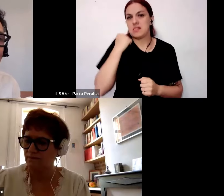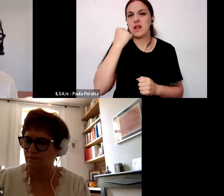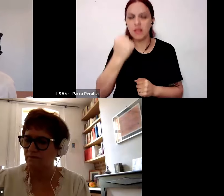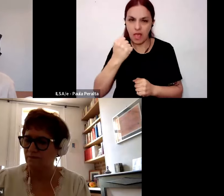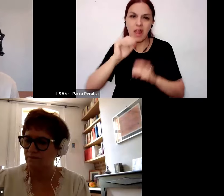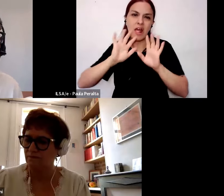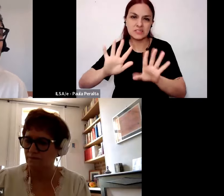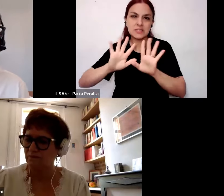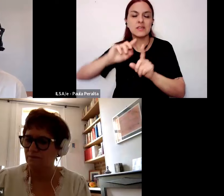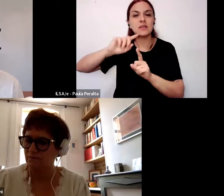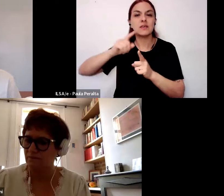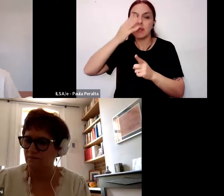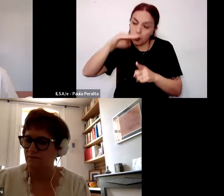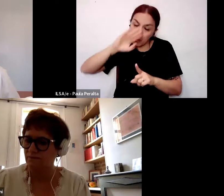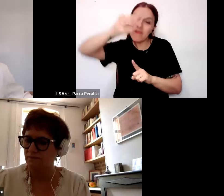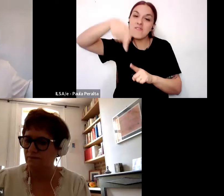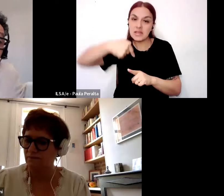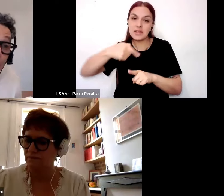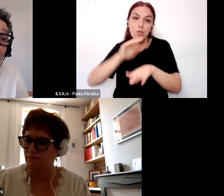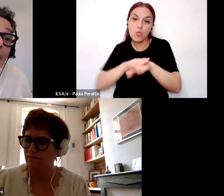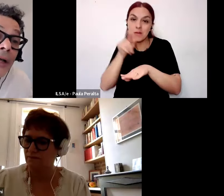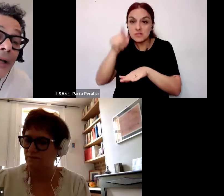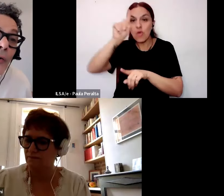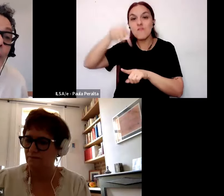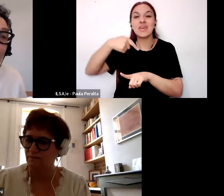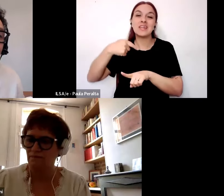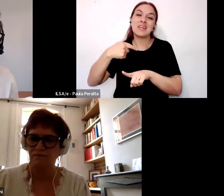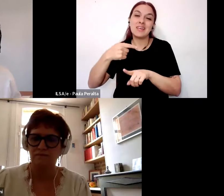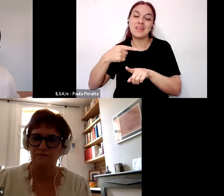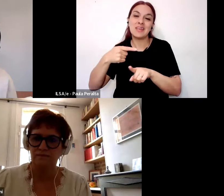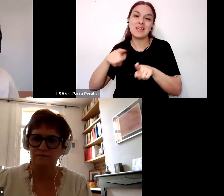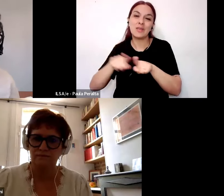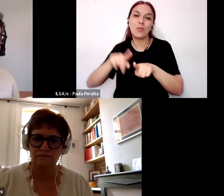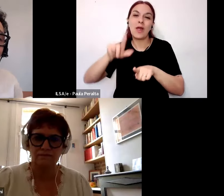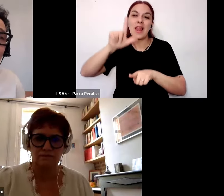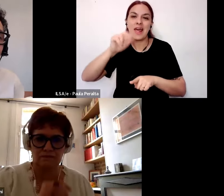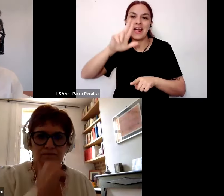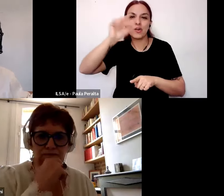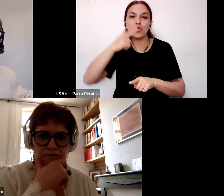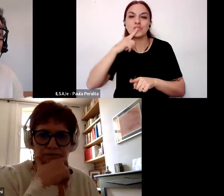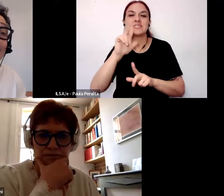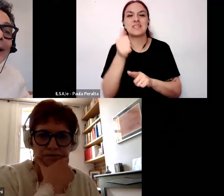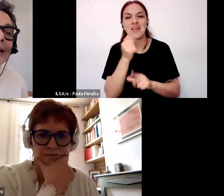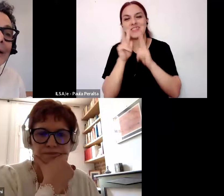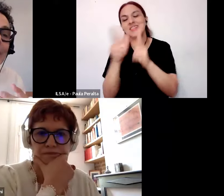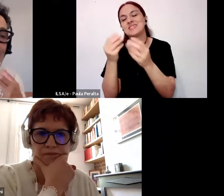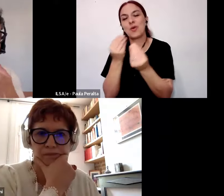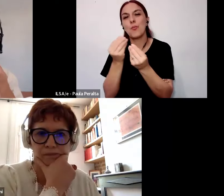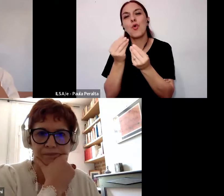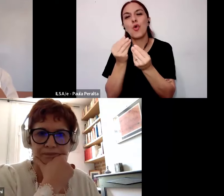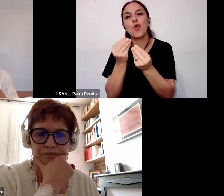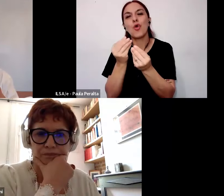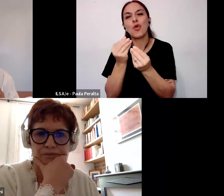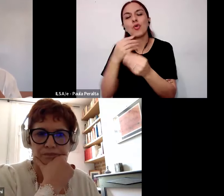deviene en como diría Jorge La Rosa el español Jorge La Rosa en tornar inteligible